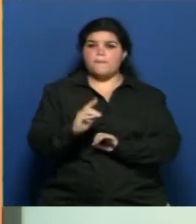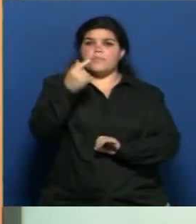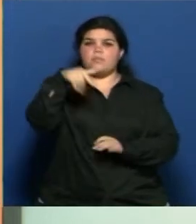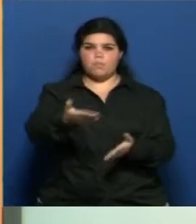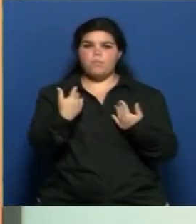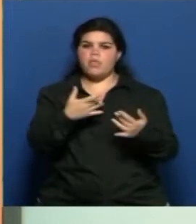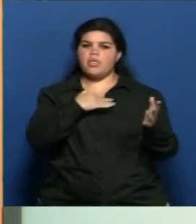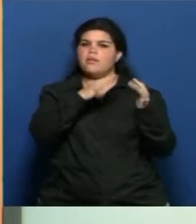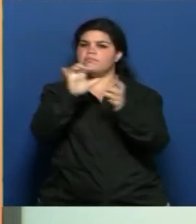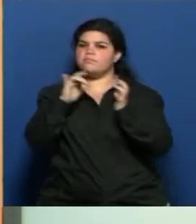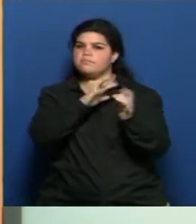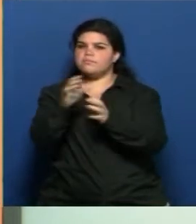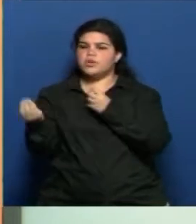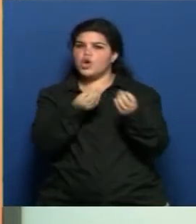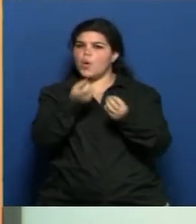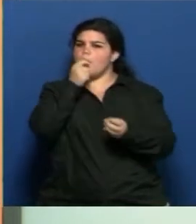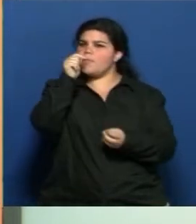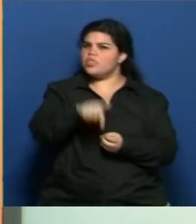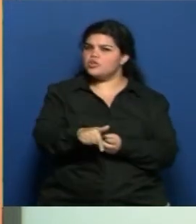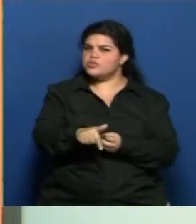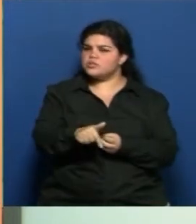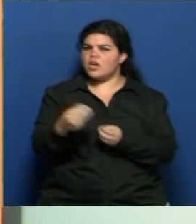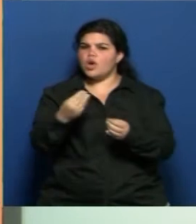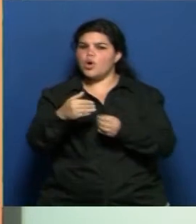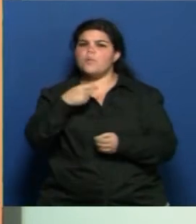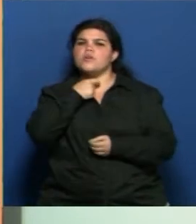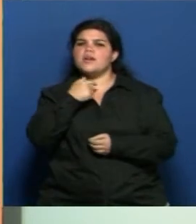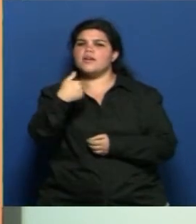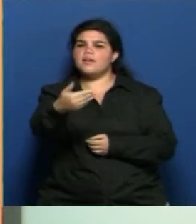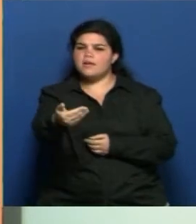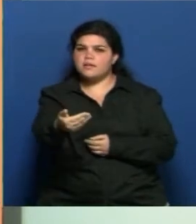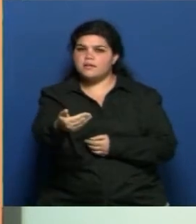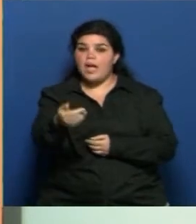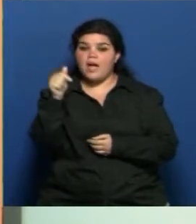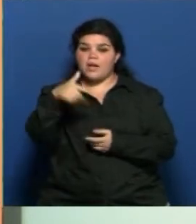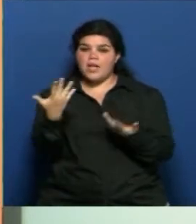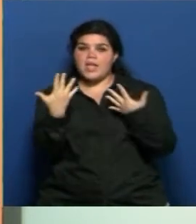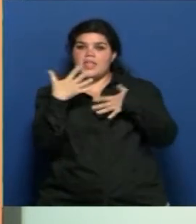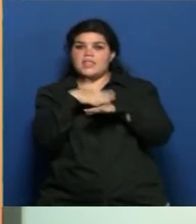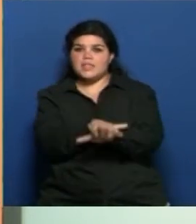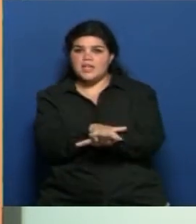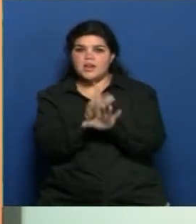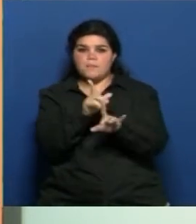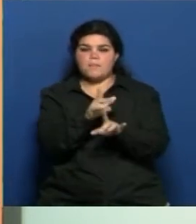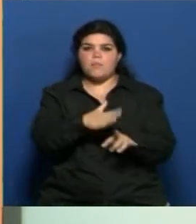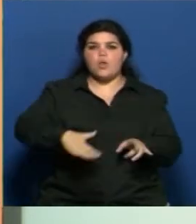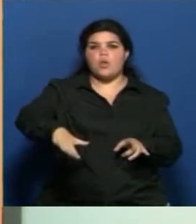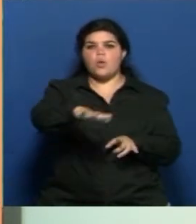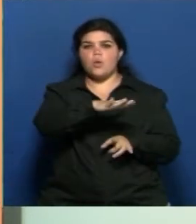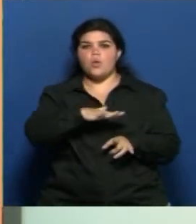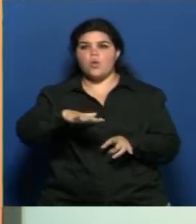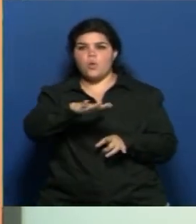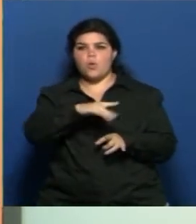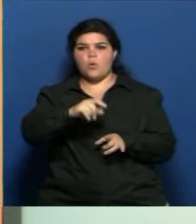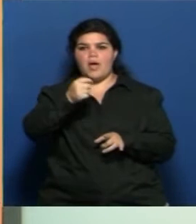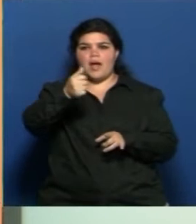modelo de Mendoza, a la cual pretendemos, donde se integren las áreas semiáridas, ocupa